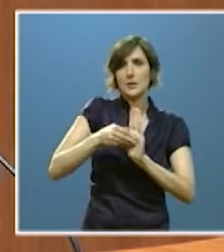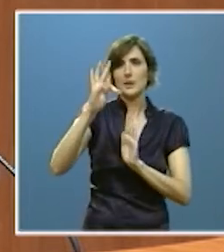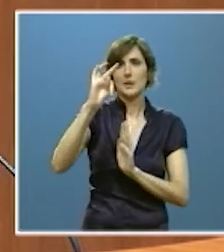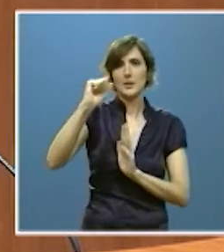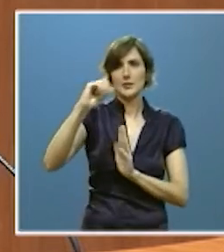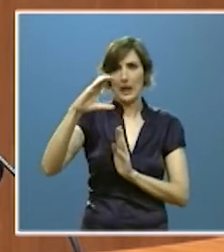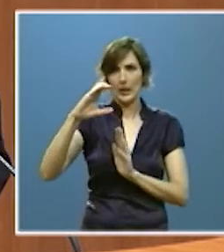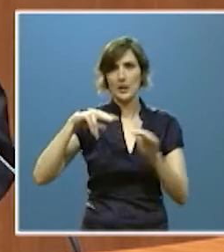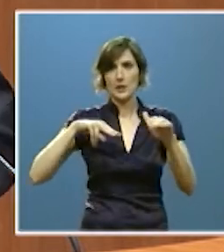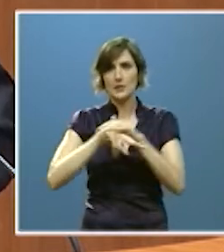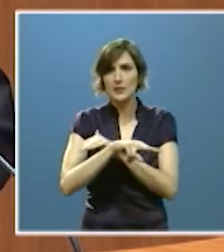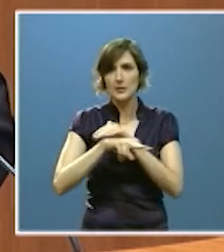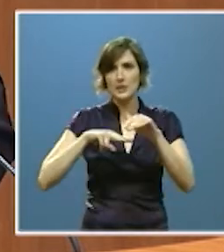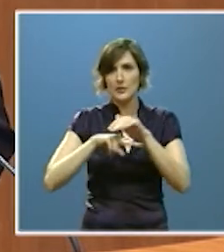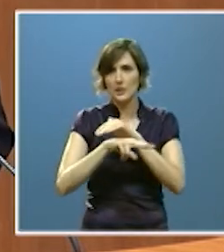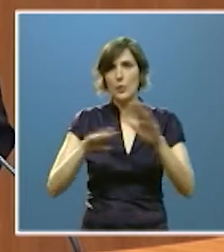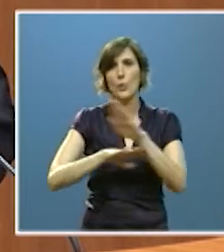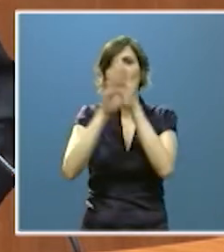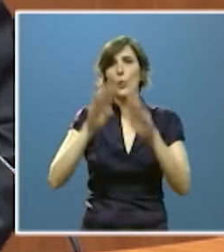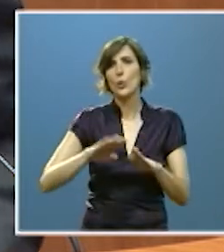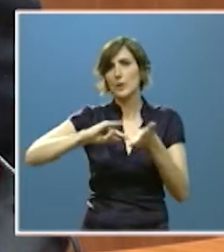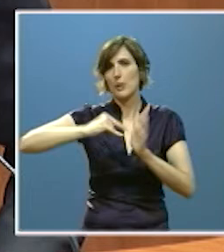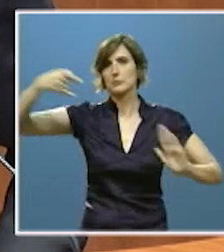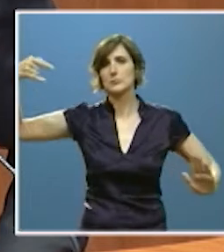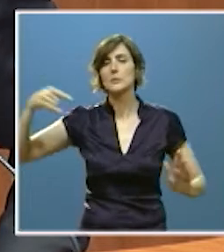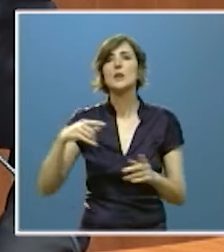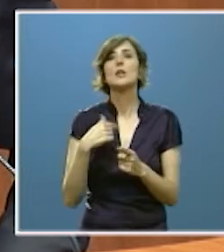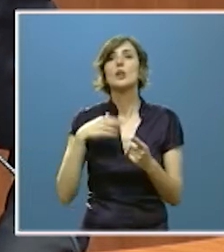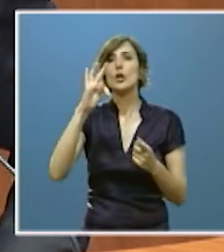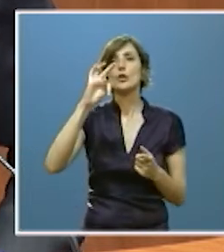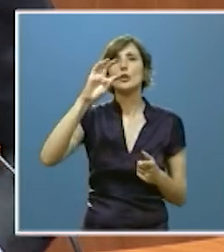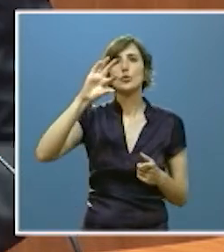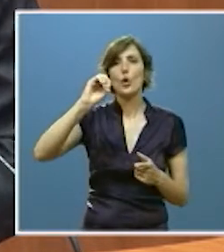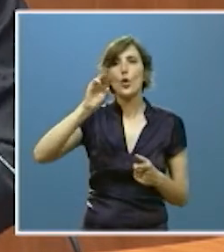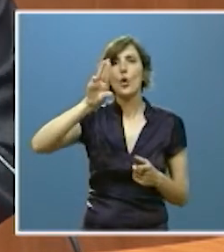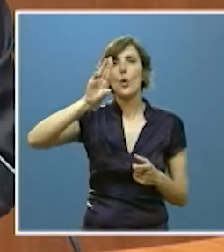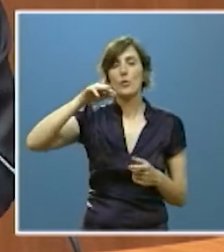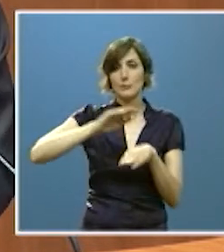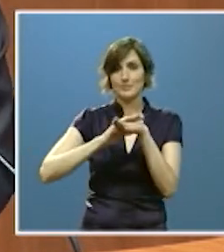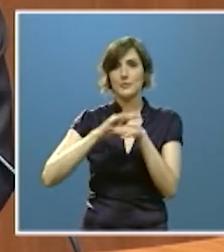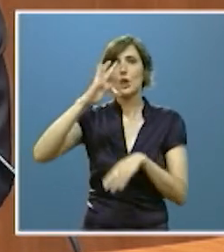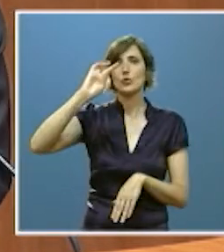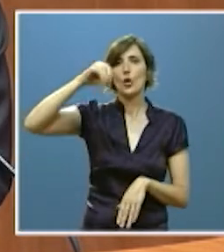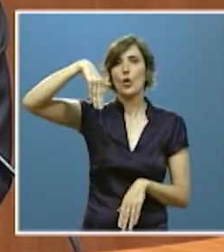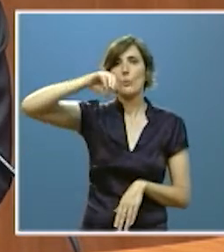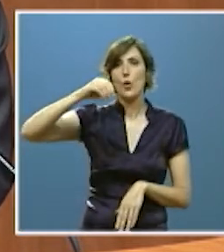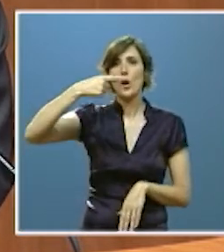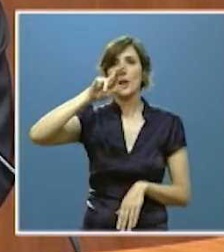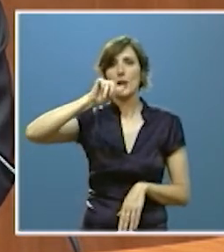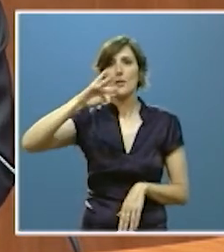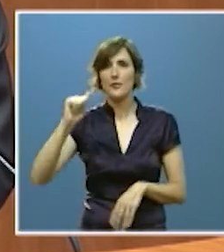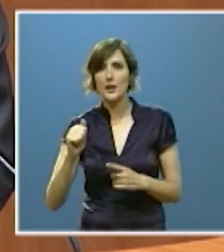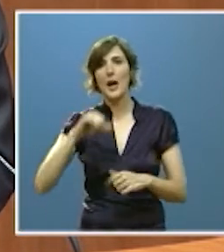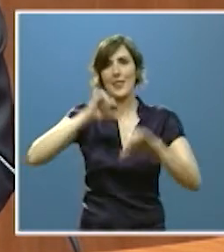la resonancia magnética de última generación la tomografía de altas prestaciones los secuenciadores genéticos y la